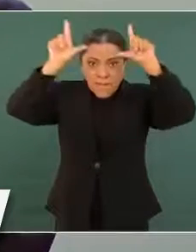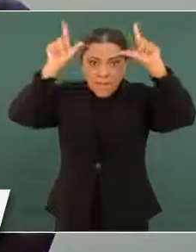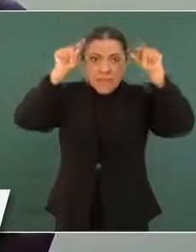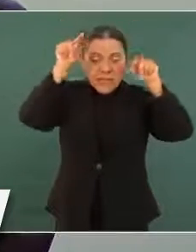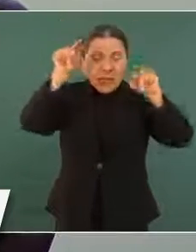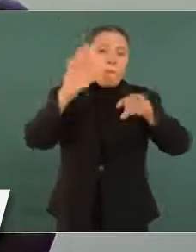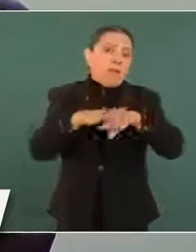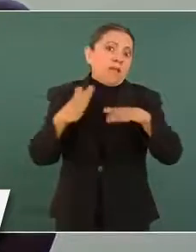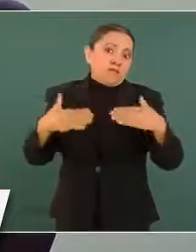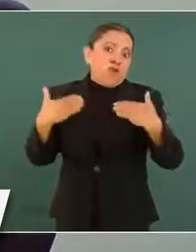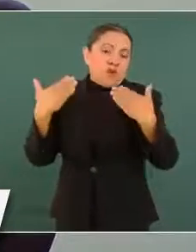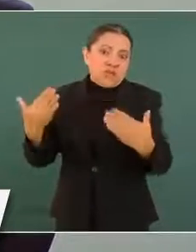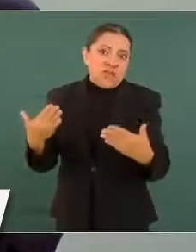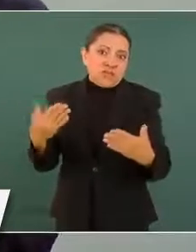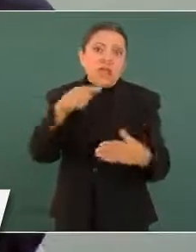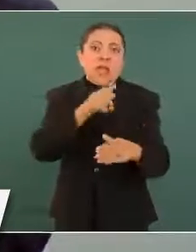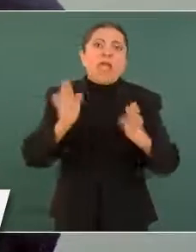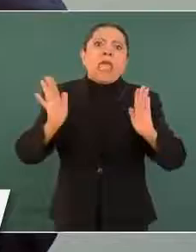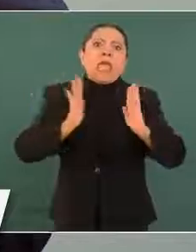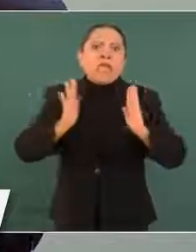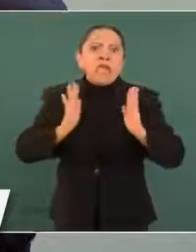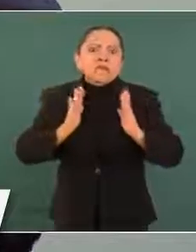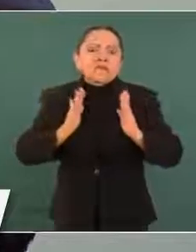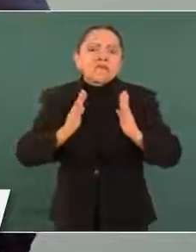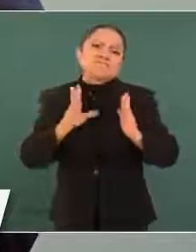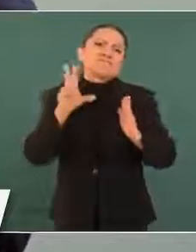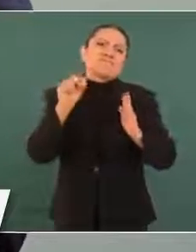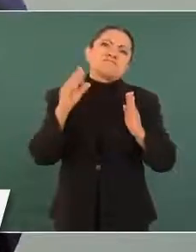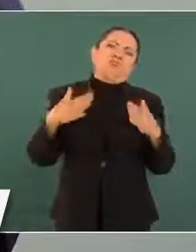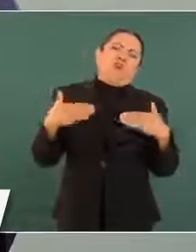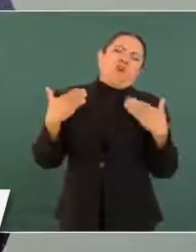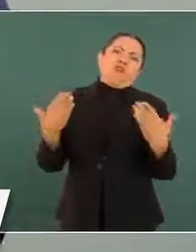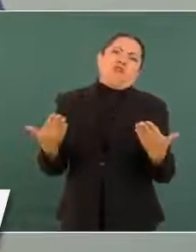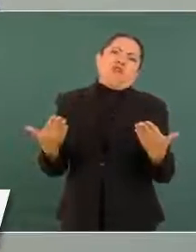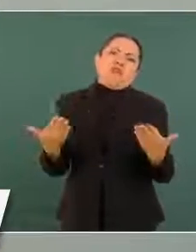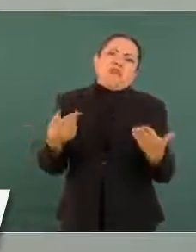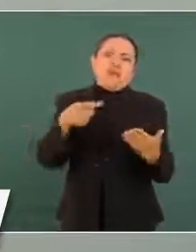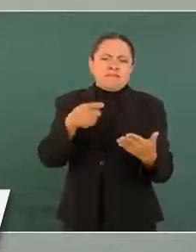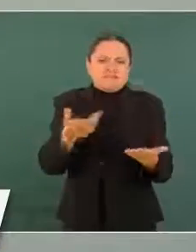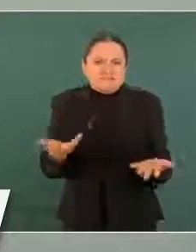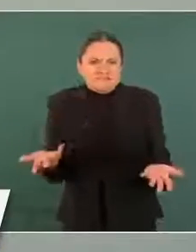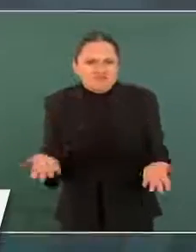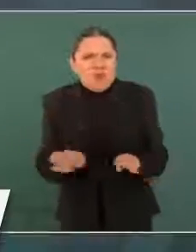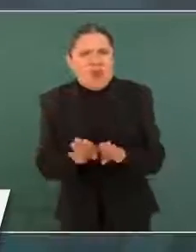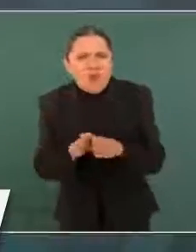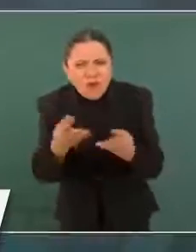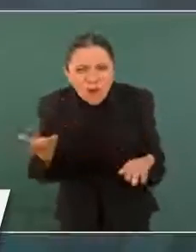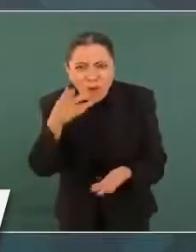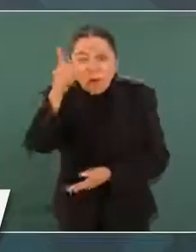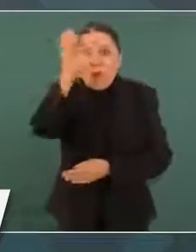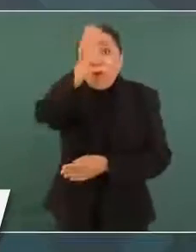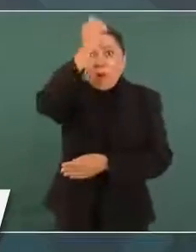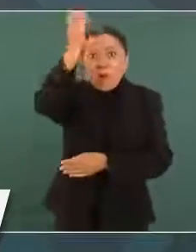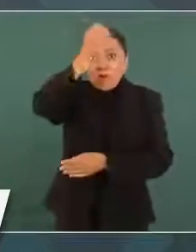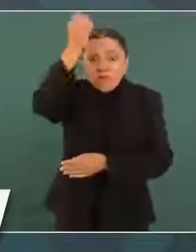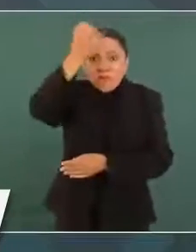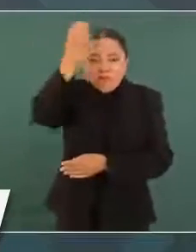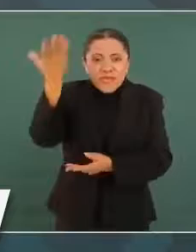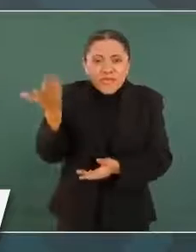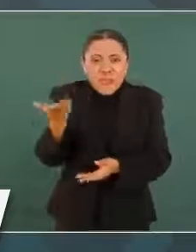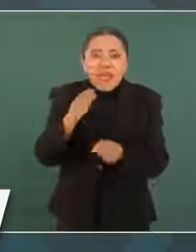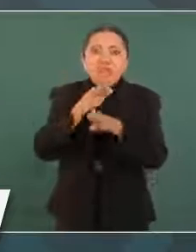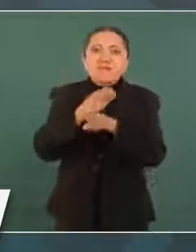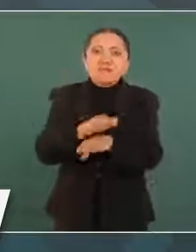se metió a opinar sobre un